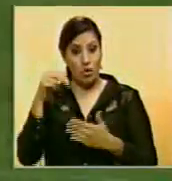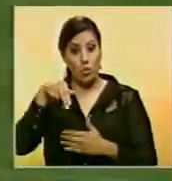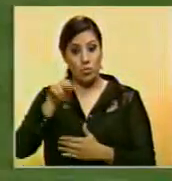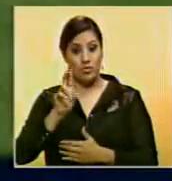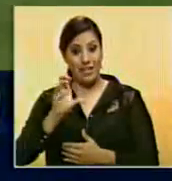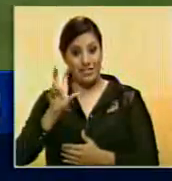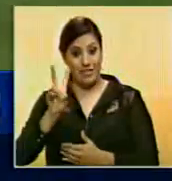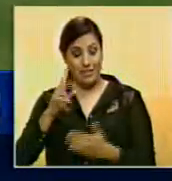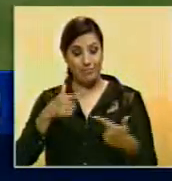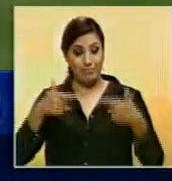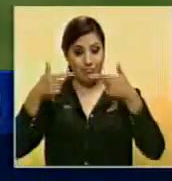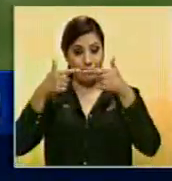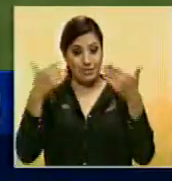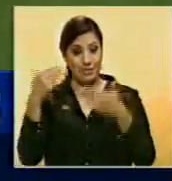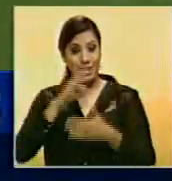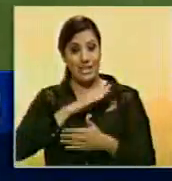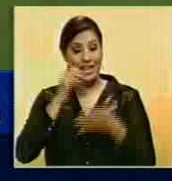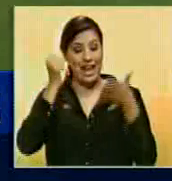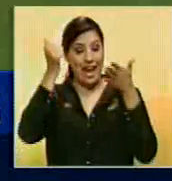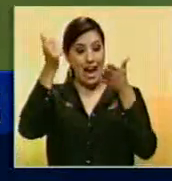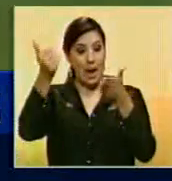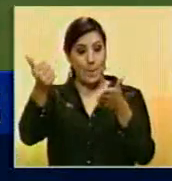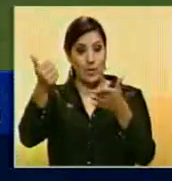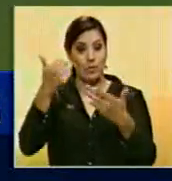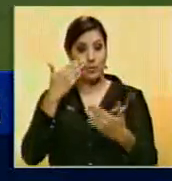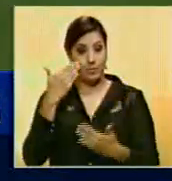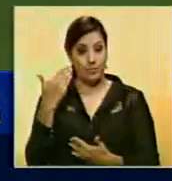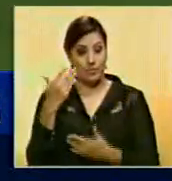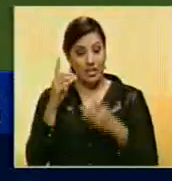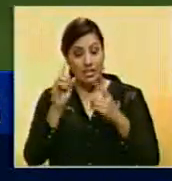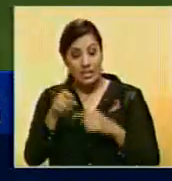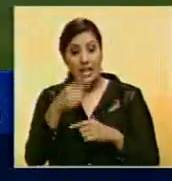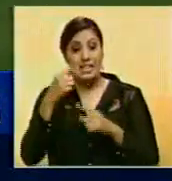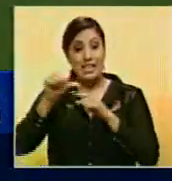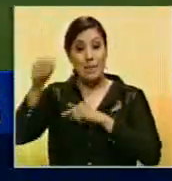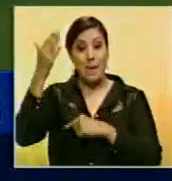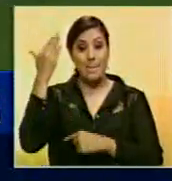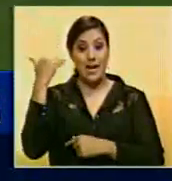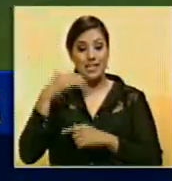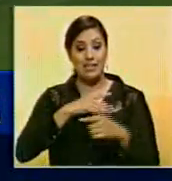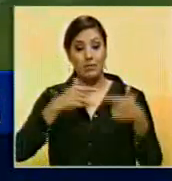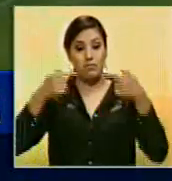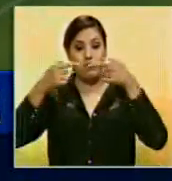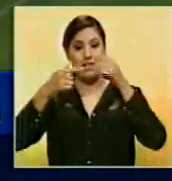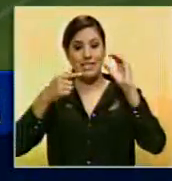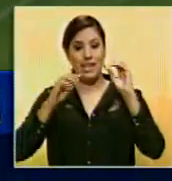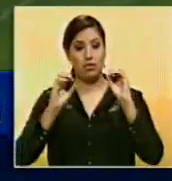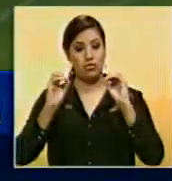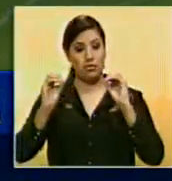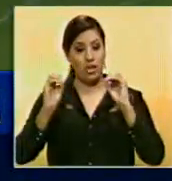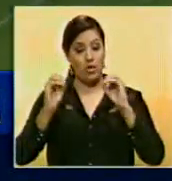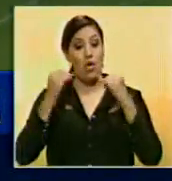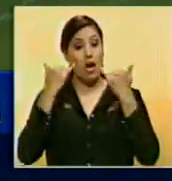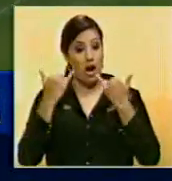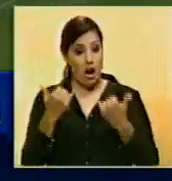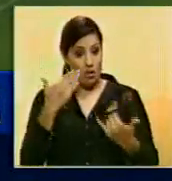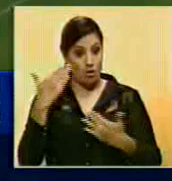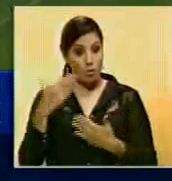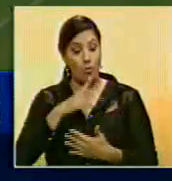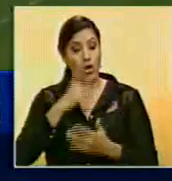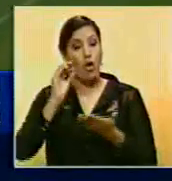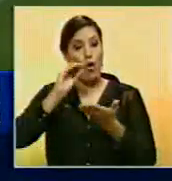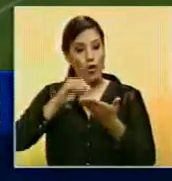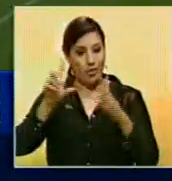UCB será la sede de este cotejo que definirá el campeón del torneo. Luego de que la semana pasada igualaran sin goles en la ida, el conjunto litoralense